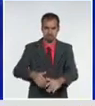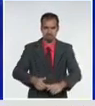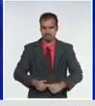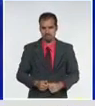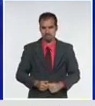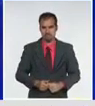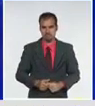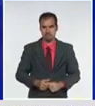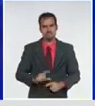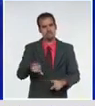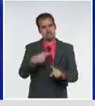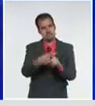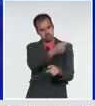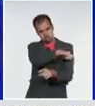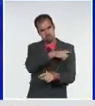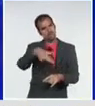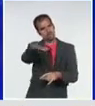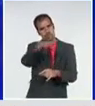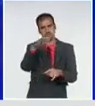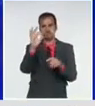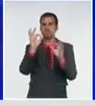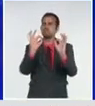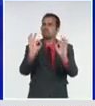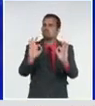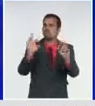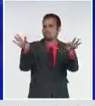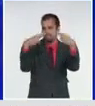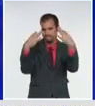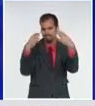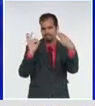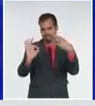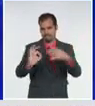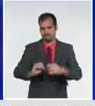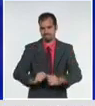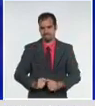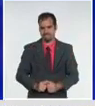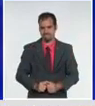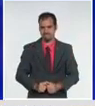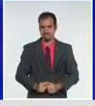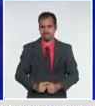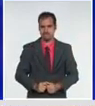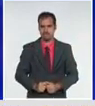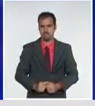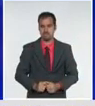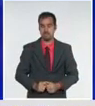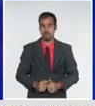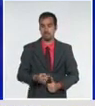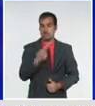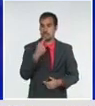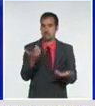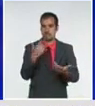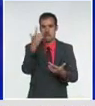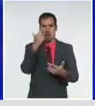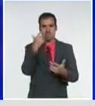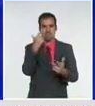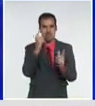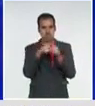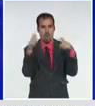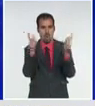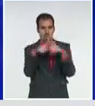las personas que siguen nuestra información diariamente. Abril parece que va a romper todos los reclamentos. Y lamentablemente